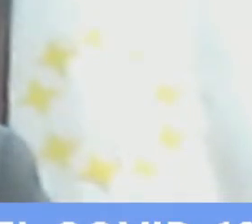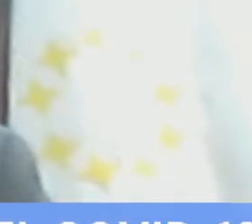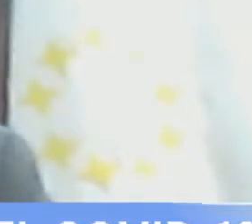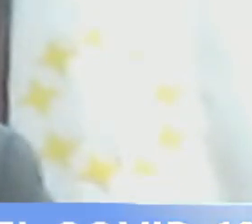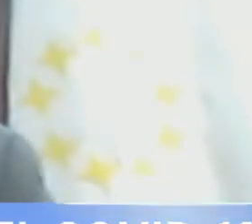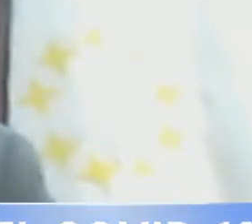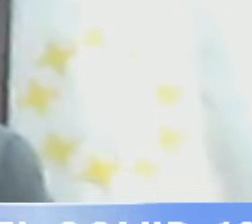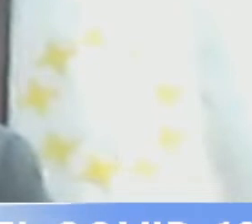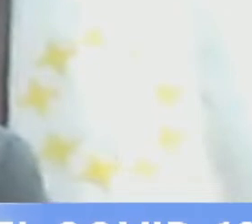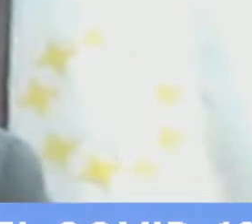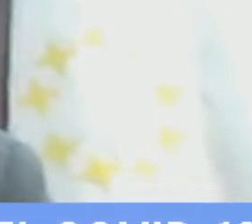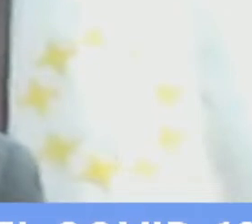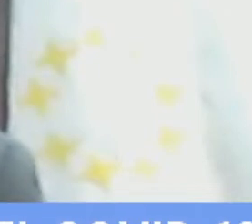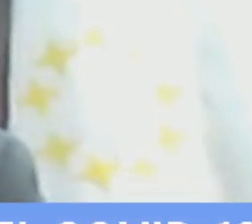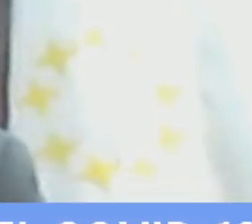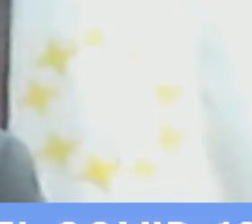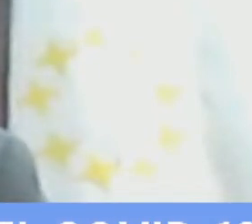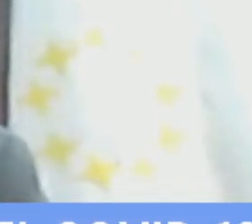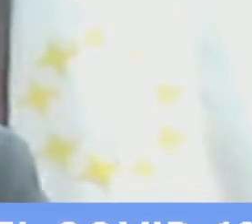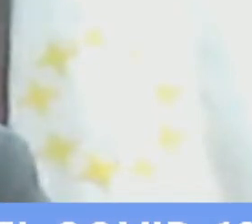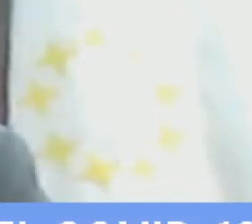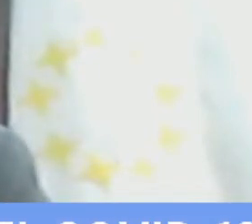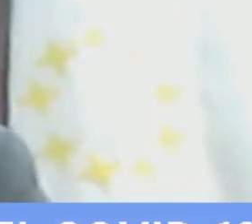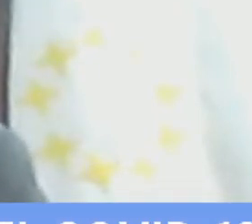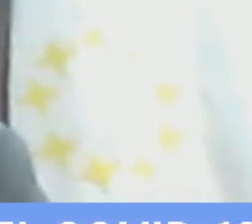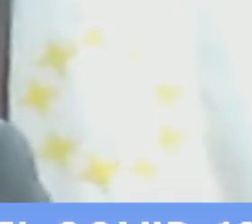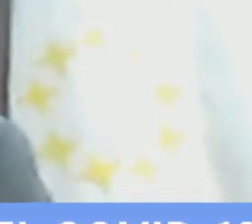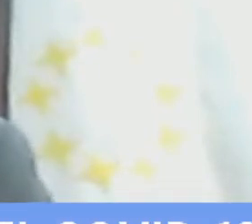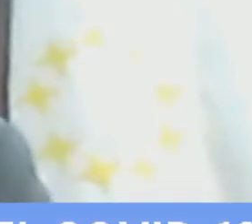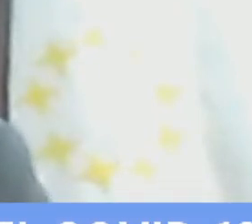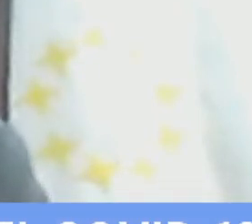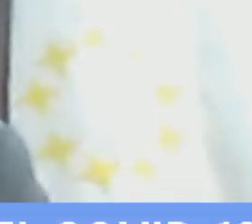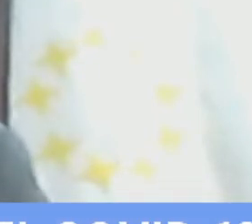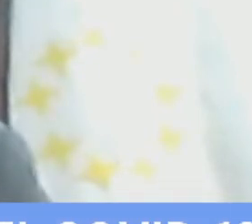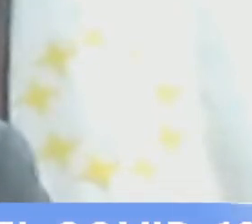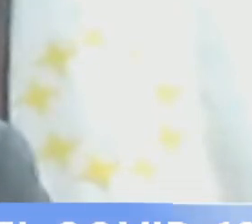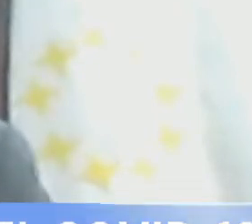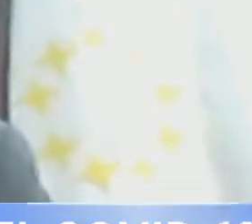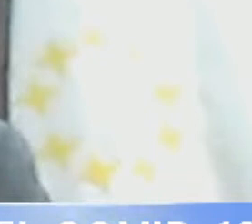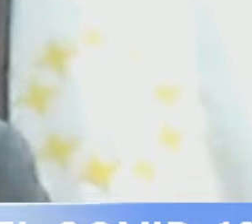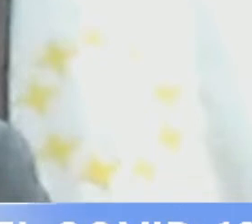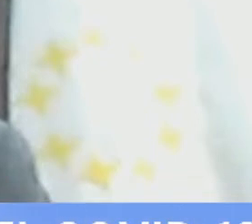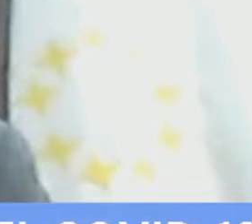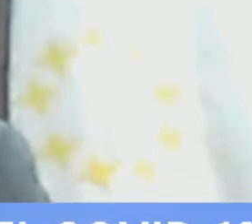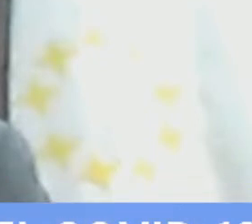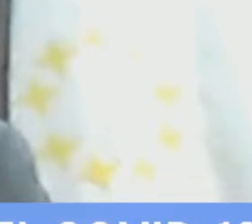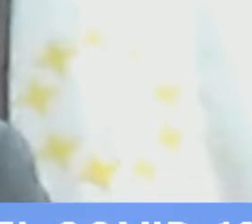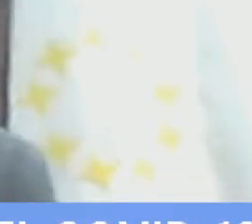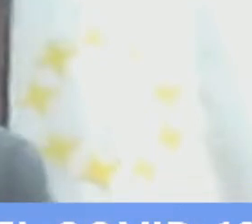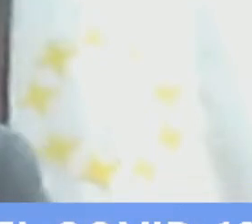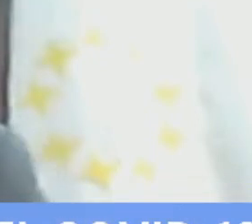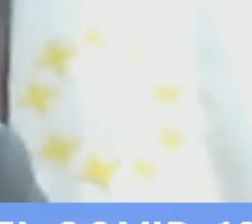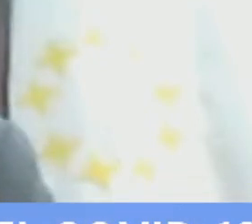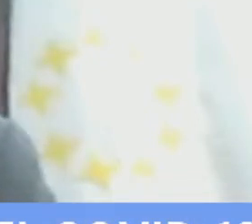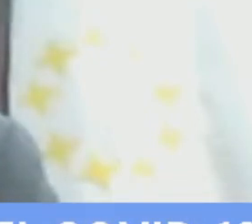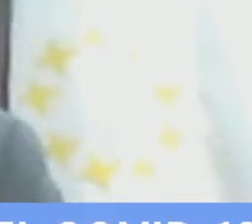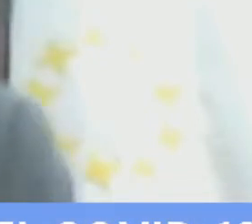argumentaciones para la yo no, mejor dicho, en la inmensa mayoría de los decretos como así